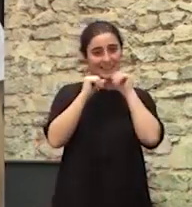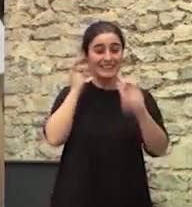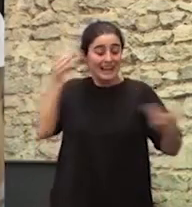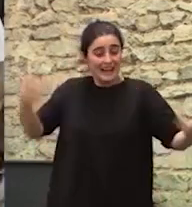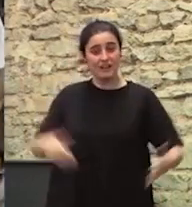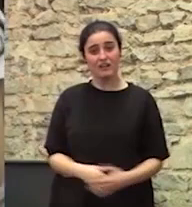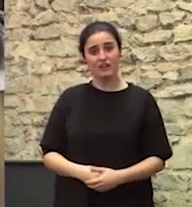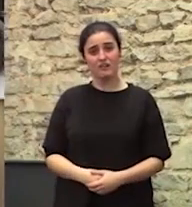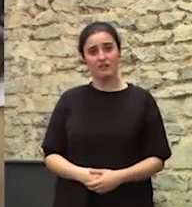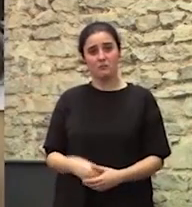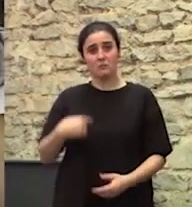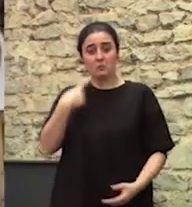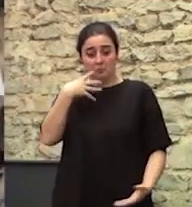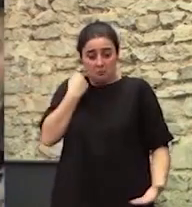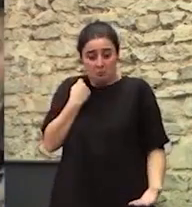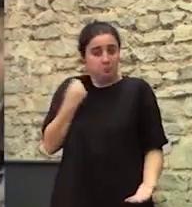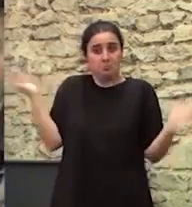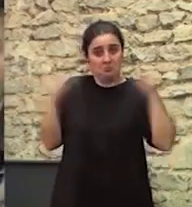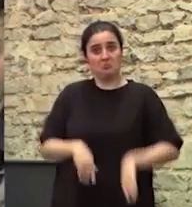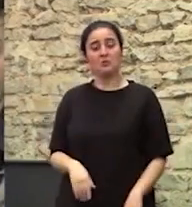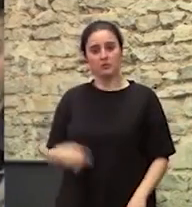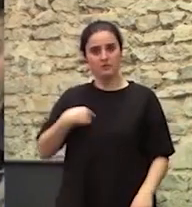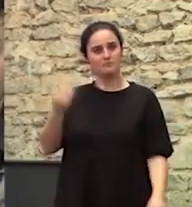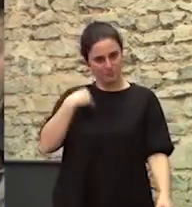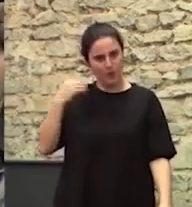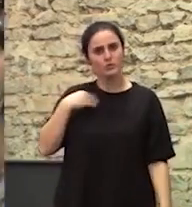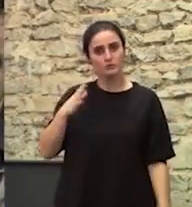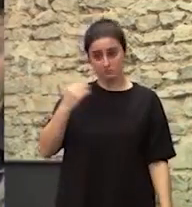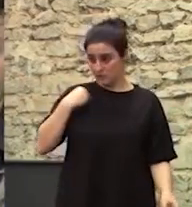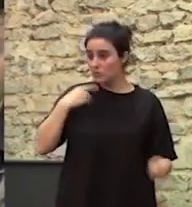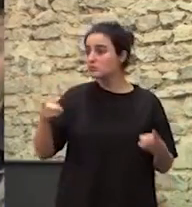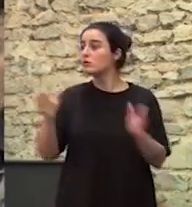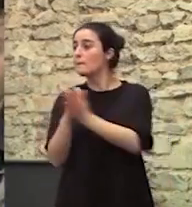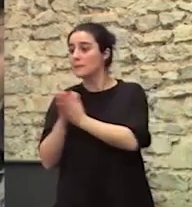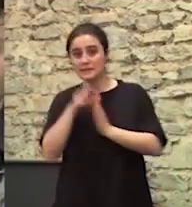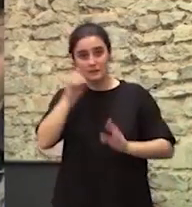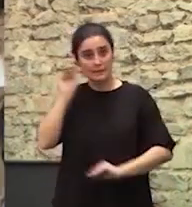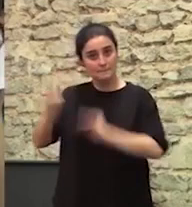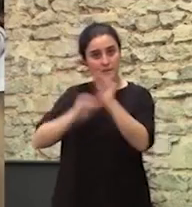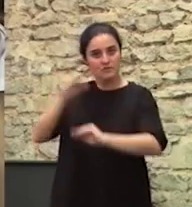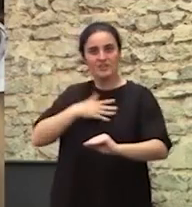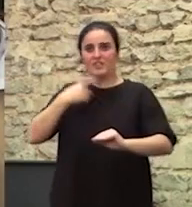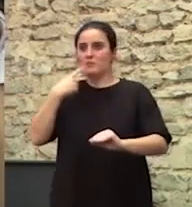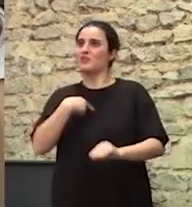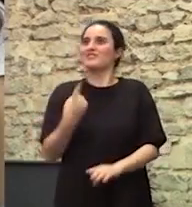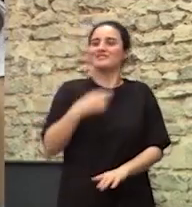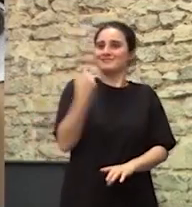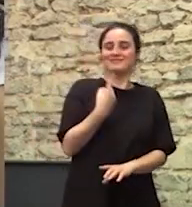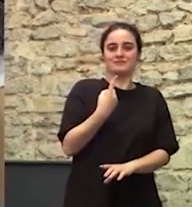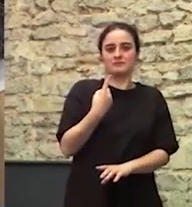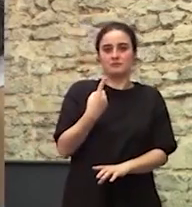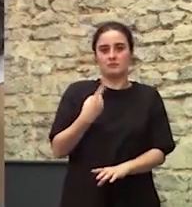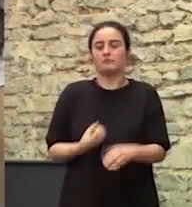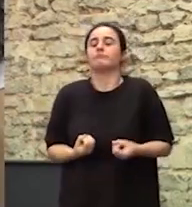Es que no tengo por qué callarme eso Pero sí me lo preguntan Pero igual que me lo preguntan a mí Se lo preguntan a mis compañeras No es algo puntual Es algo que